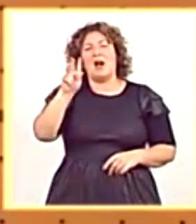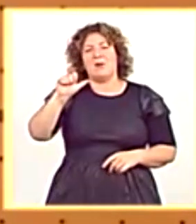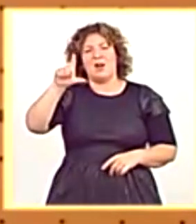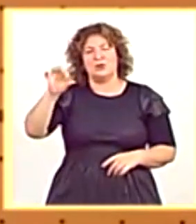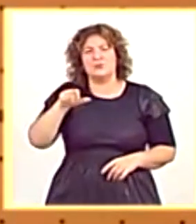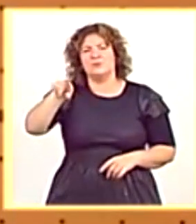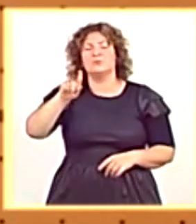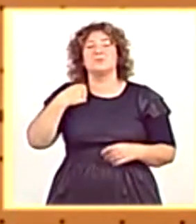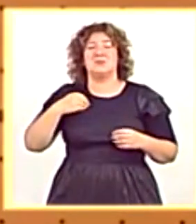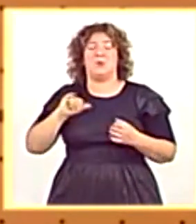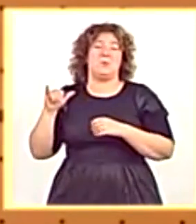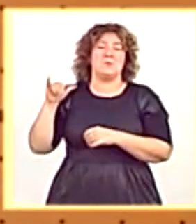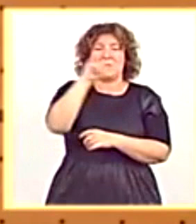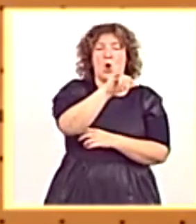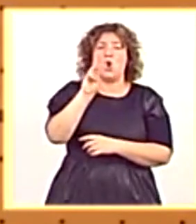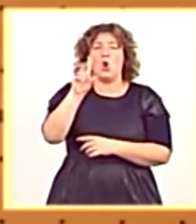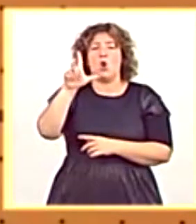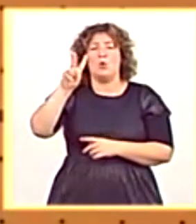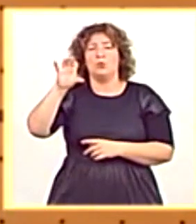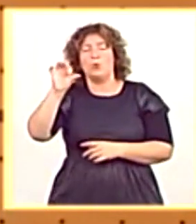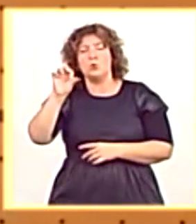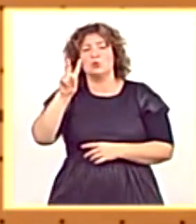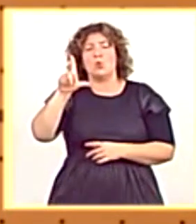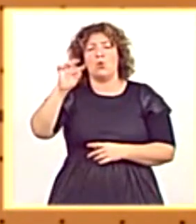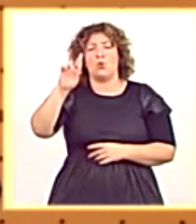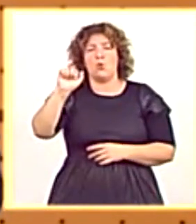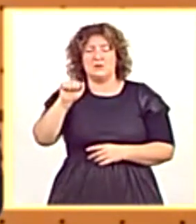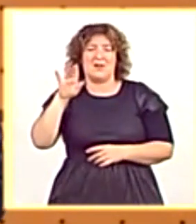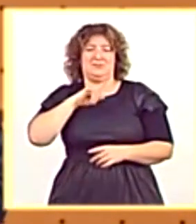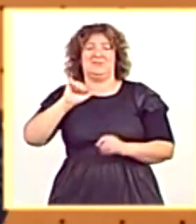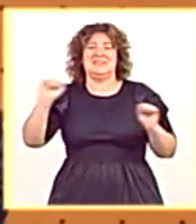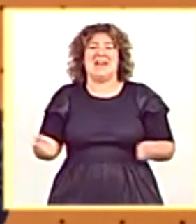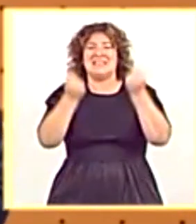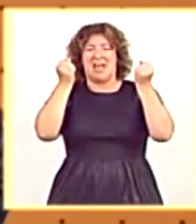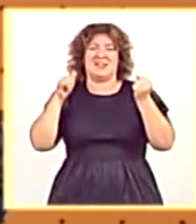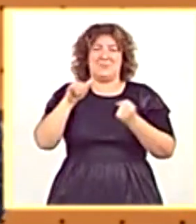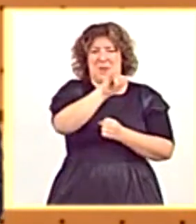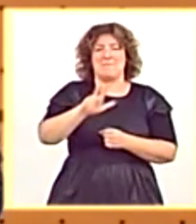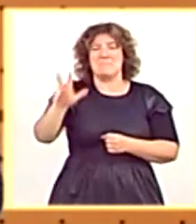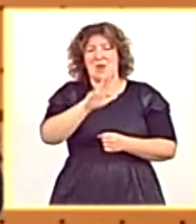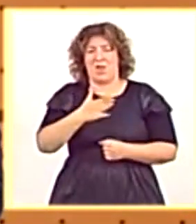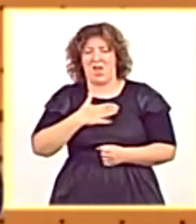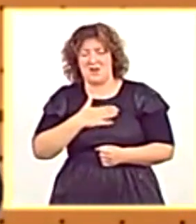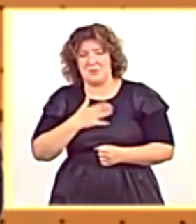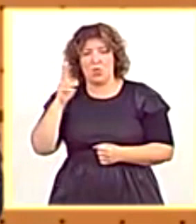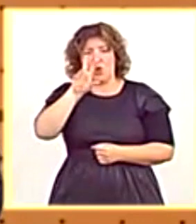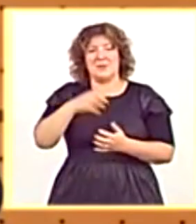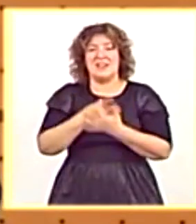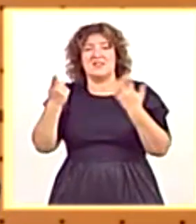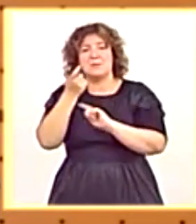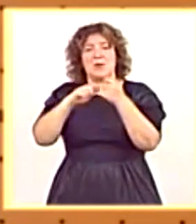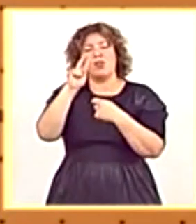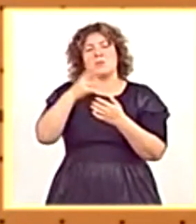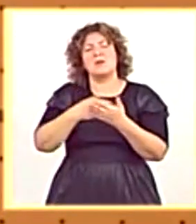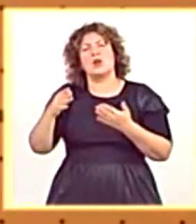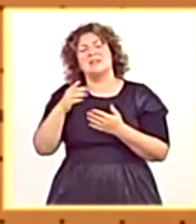Ultra. Un escabroso escándalo que le afecta directamente. Y recordemos que intentó ser vendida en 2016 por dos millones